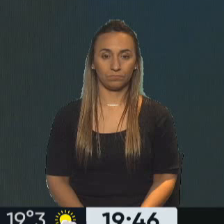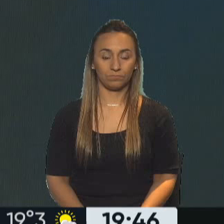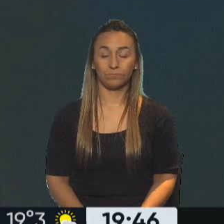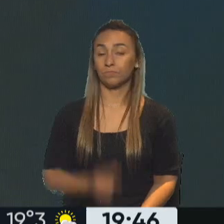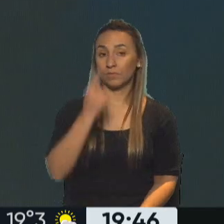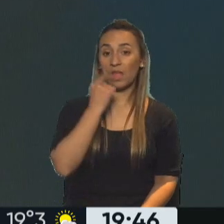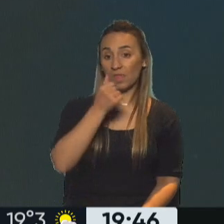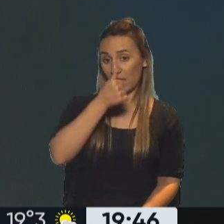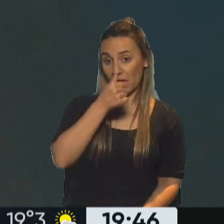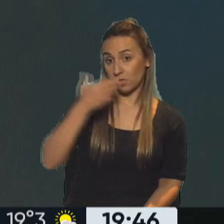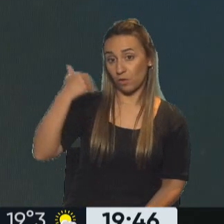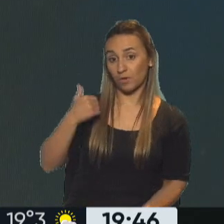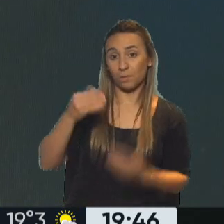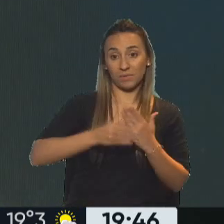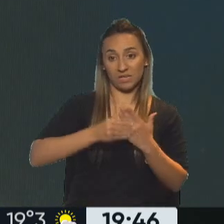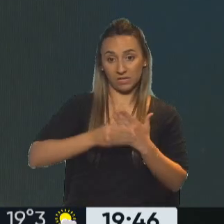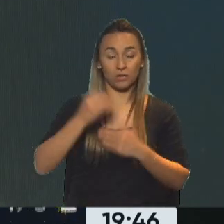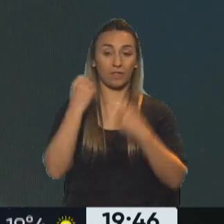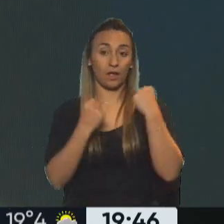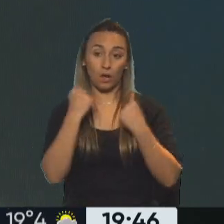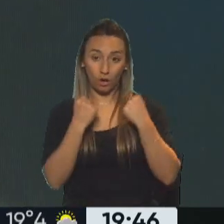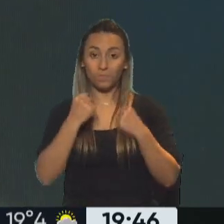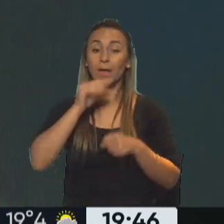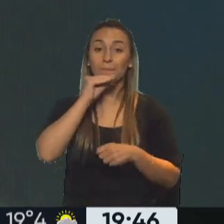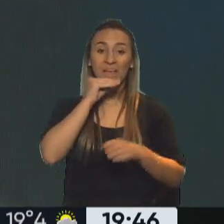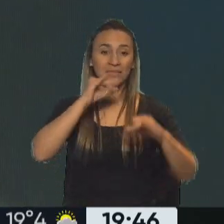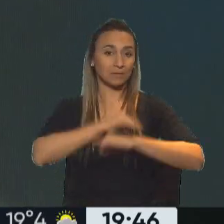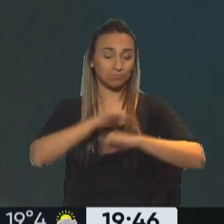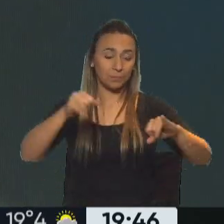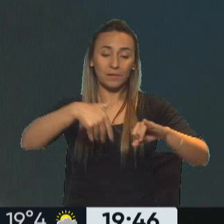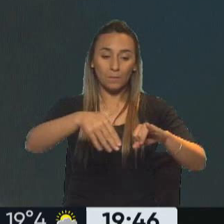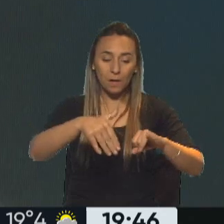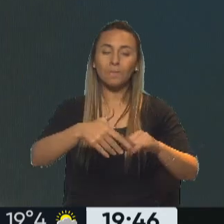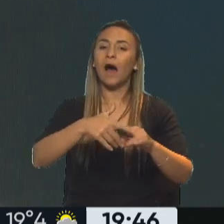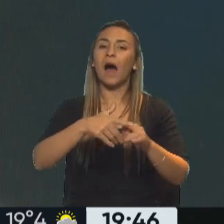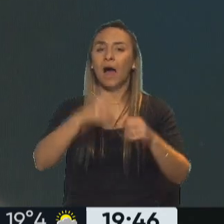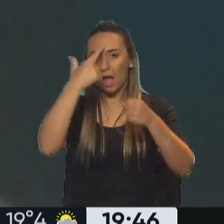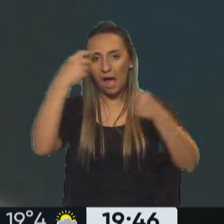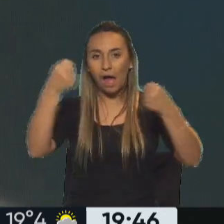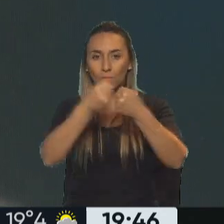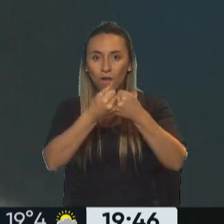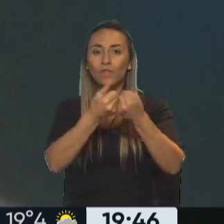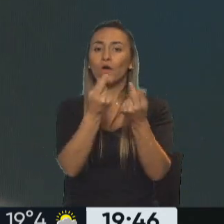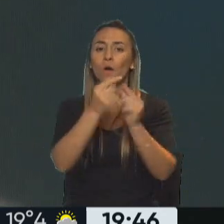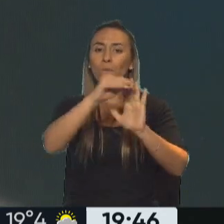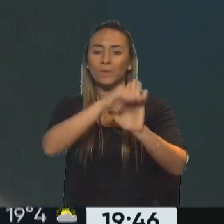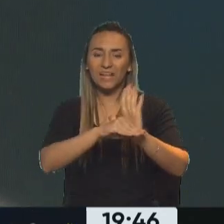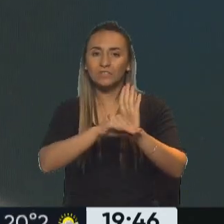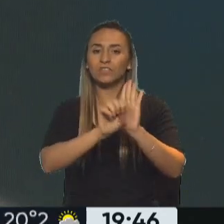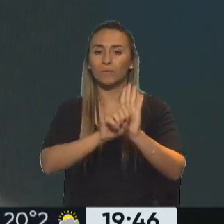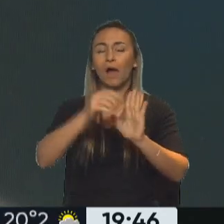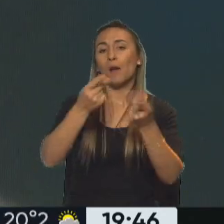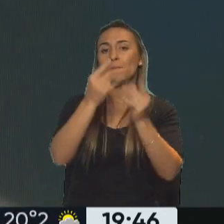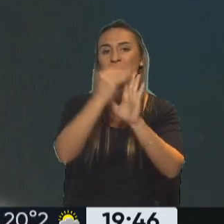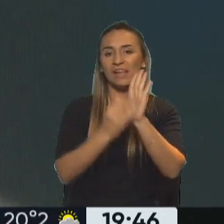El domingo el ministro de Economía, Sergio Massa, adelantó que se venía a un nuevo programa de acuerdo de precios, precios justos, así se llama, lo ratificó luego el